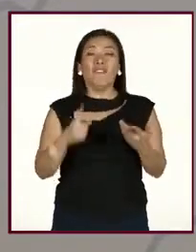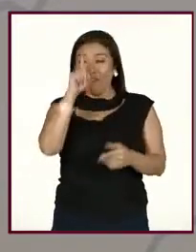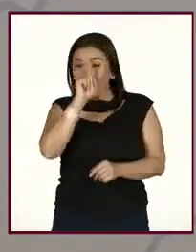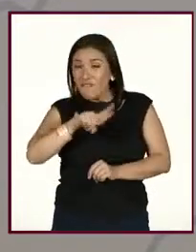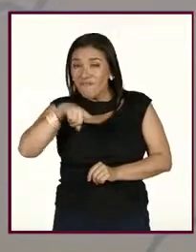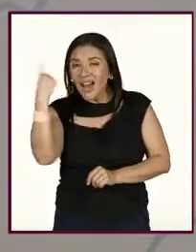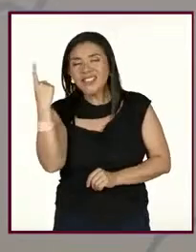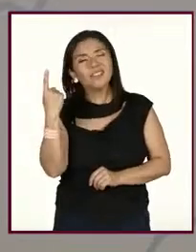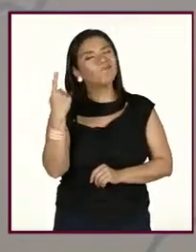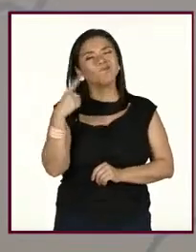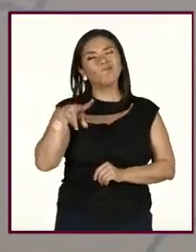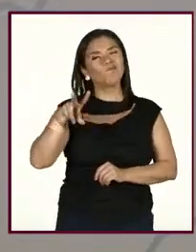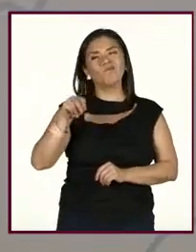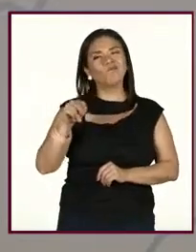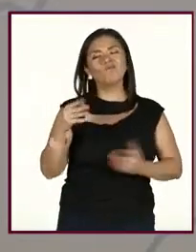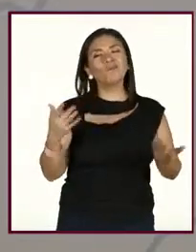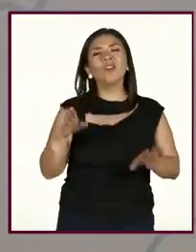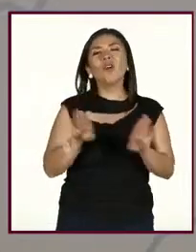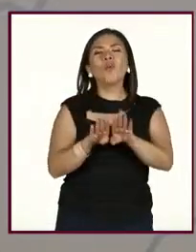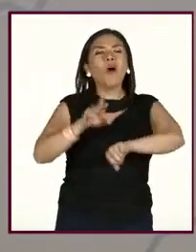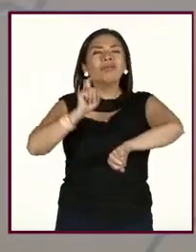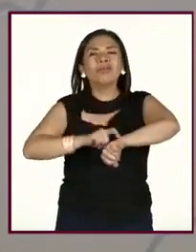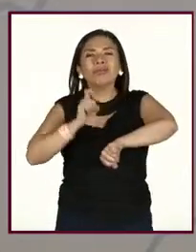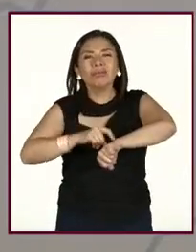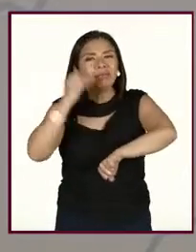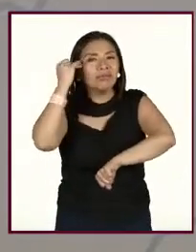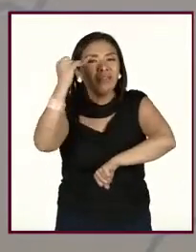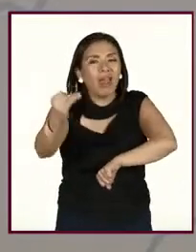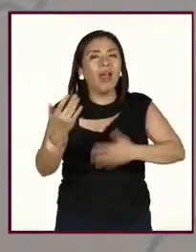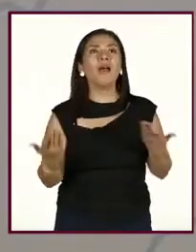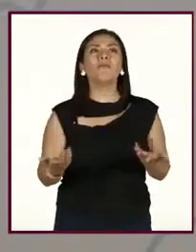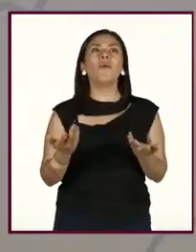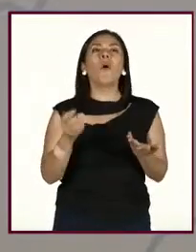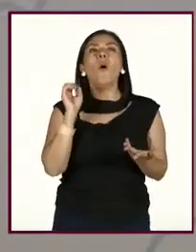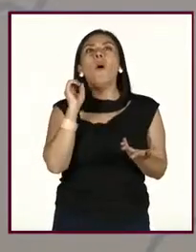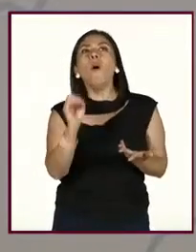sencillo, que el tiempo, este,